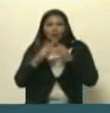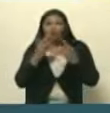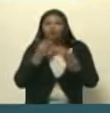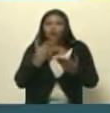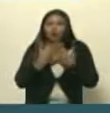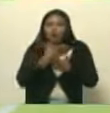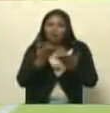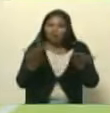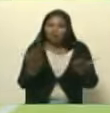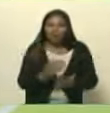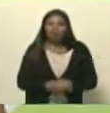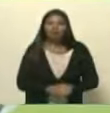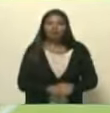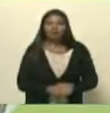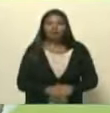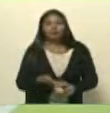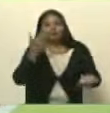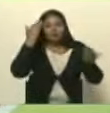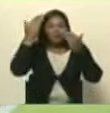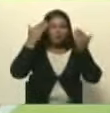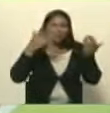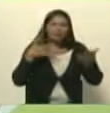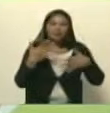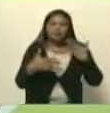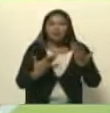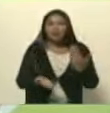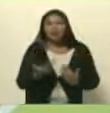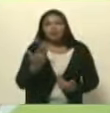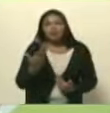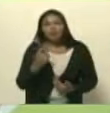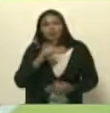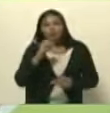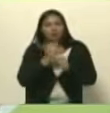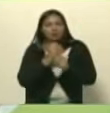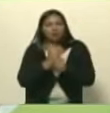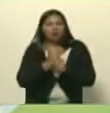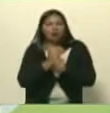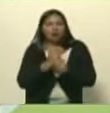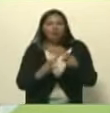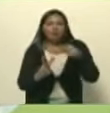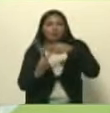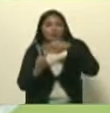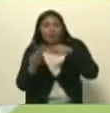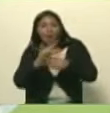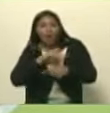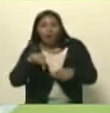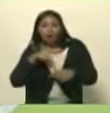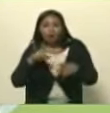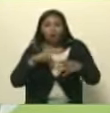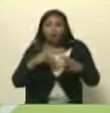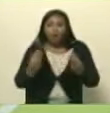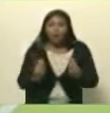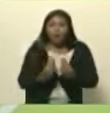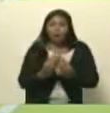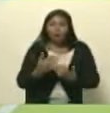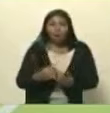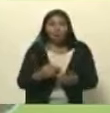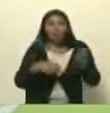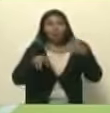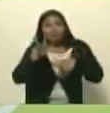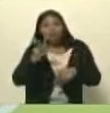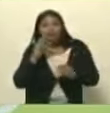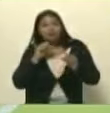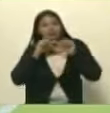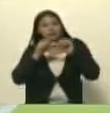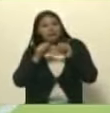gracias saludo por esta actividad muy importante tu trabajo el trabajo de VTV y acá estamos para que el 13 se